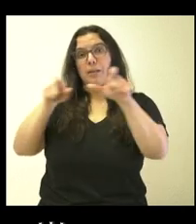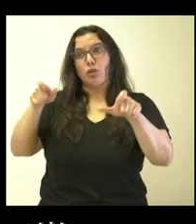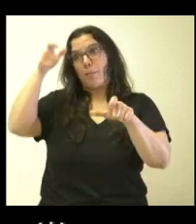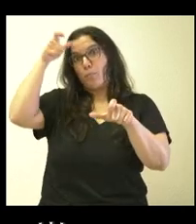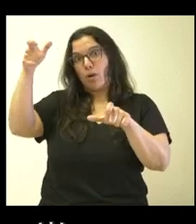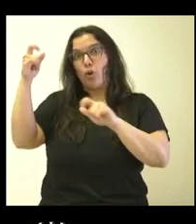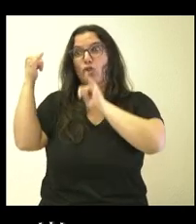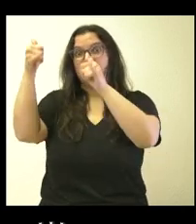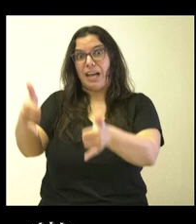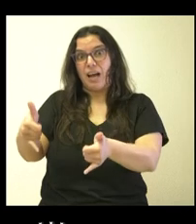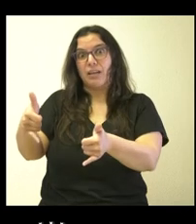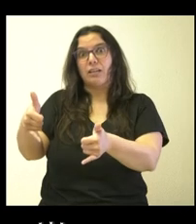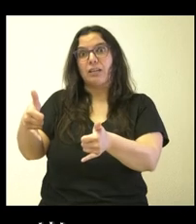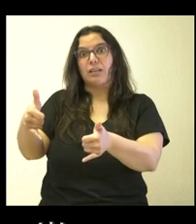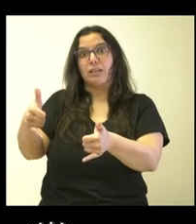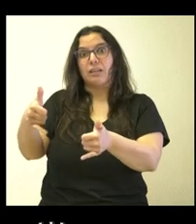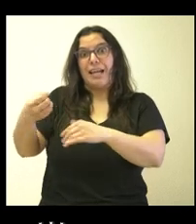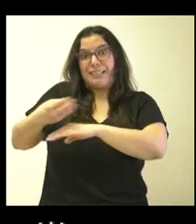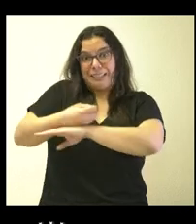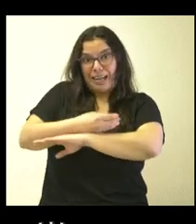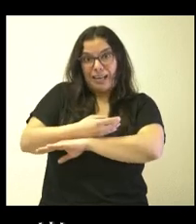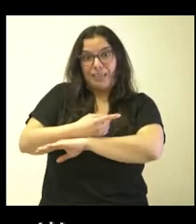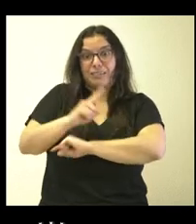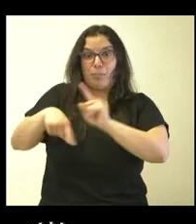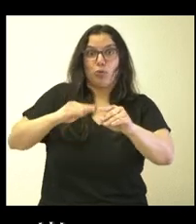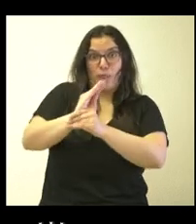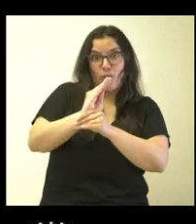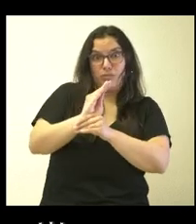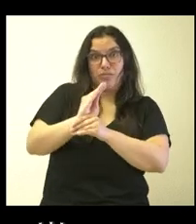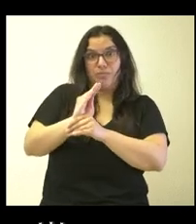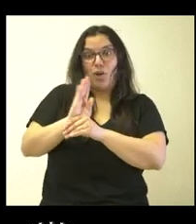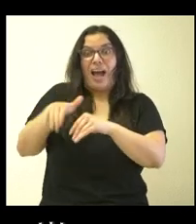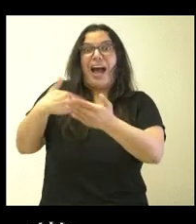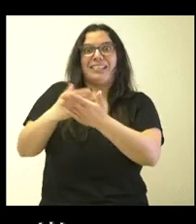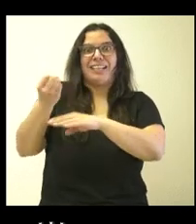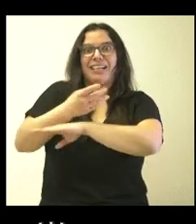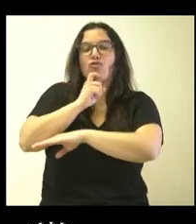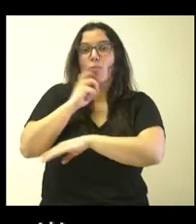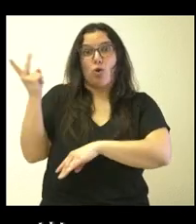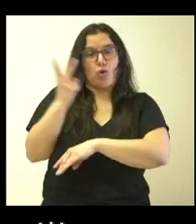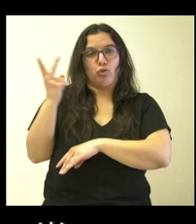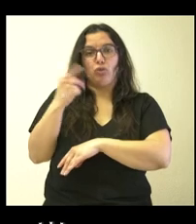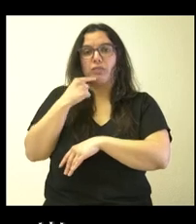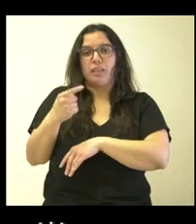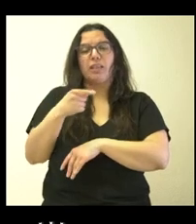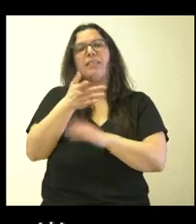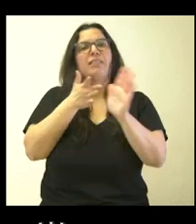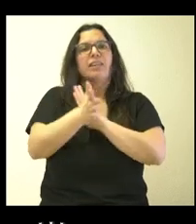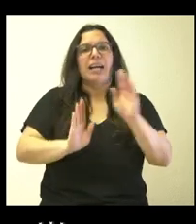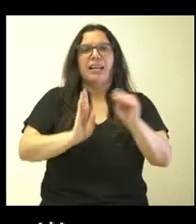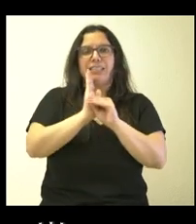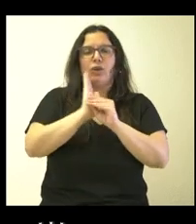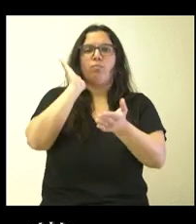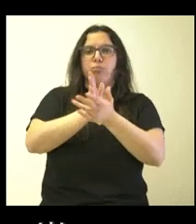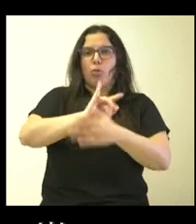pueblos pudiera llegar a esos trenes que luego se subvencionan. Si no le parece un doble castigo todas estas subvenciones que sé que